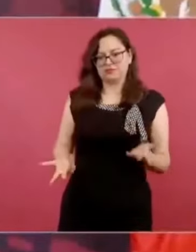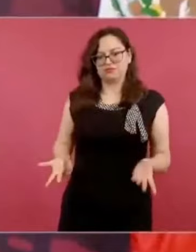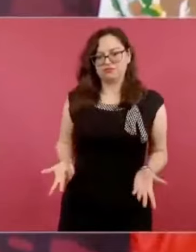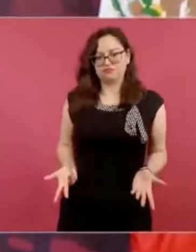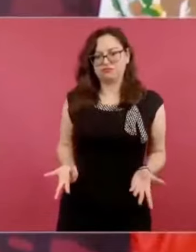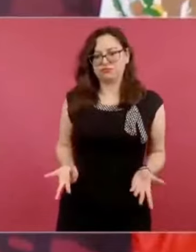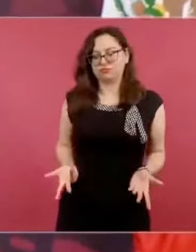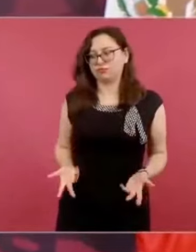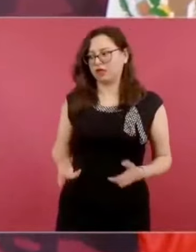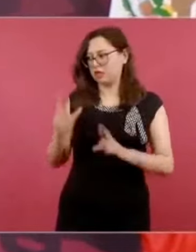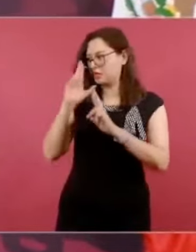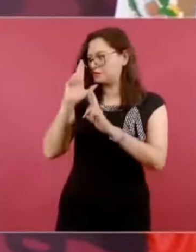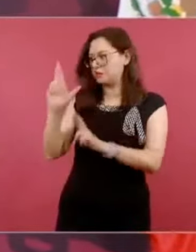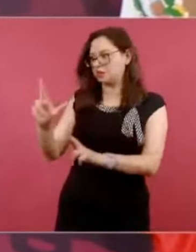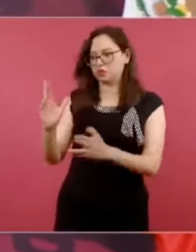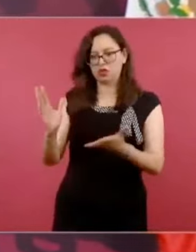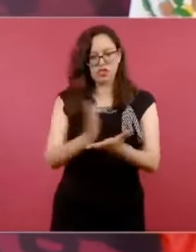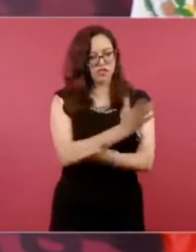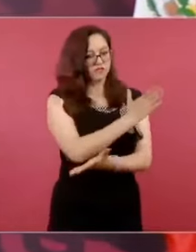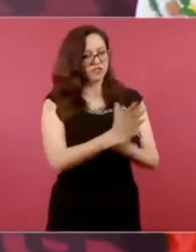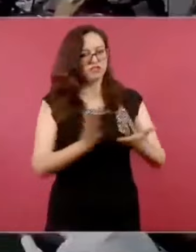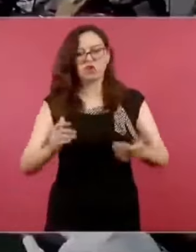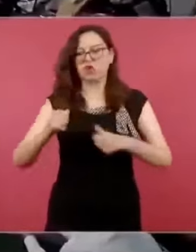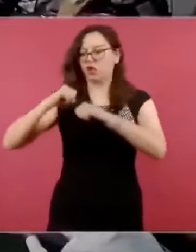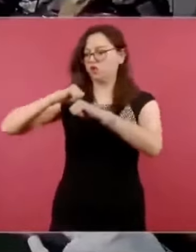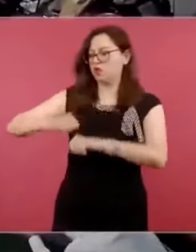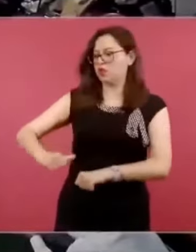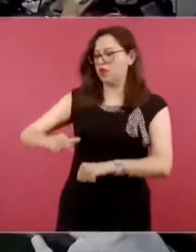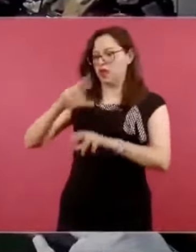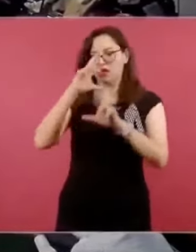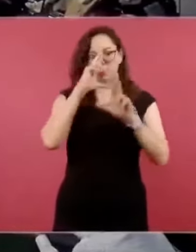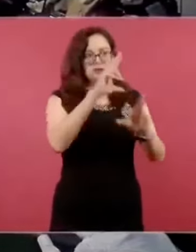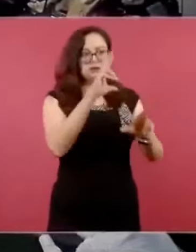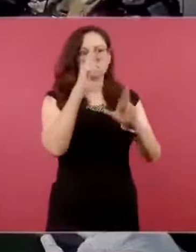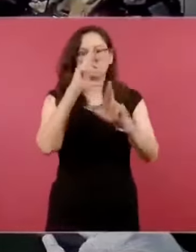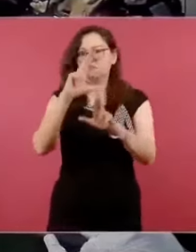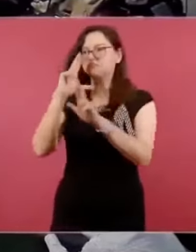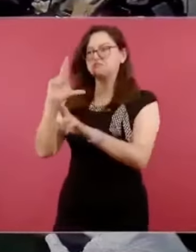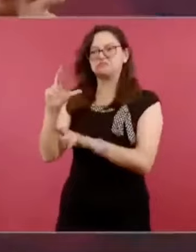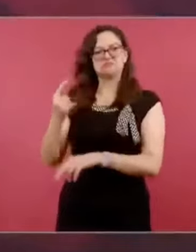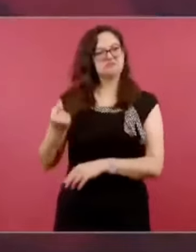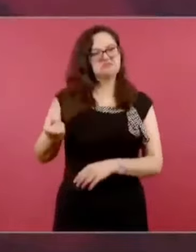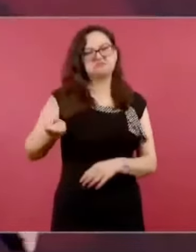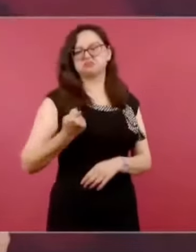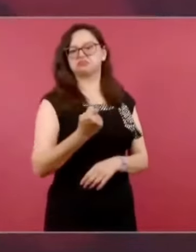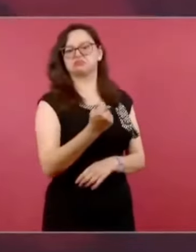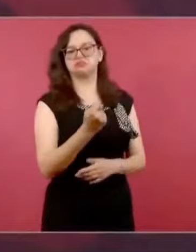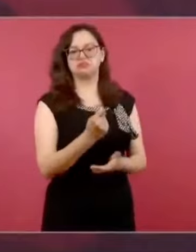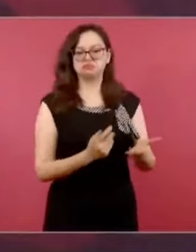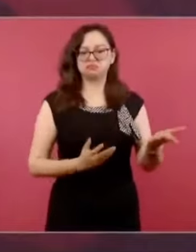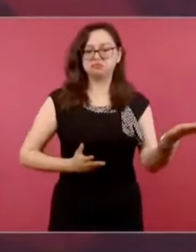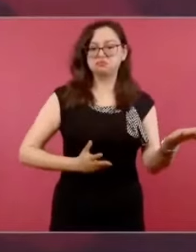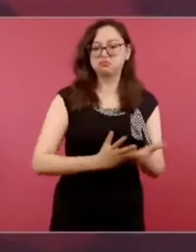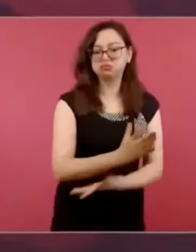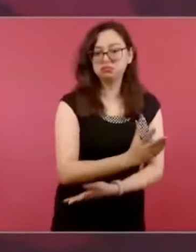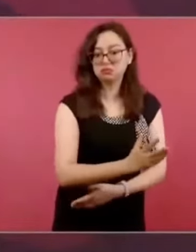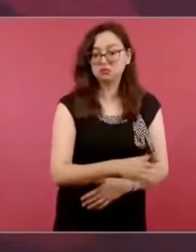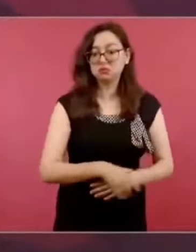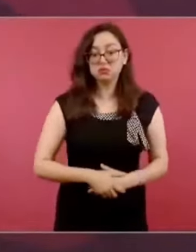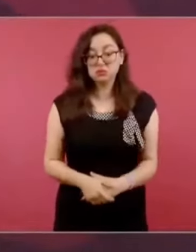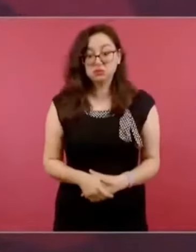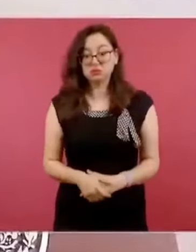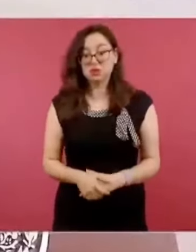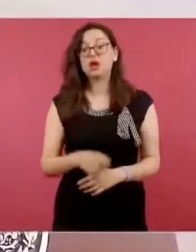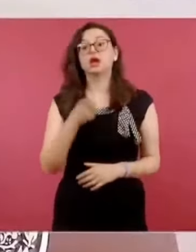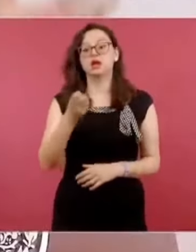respeto entre los poderes. Pero sobre todo esto vamos a hablar.